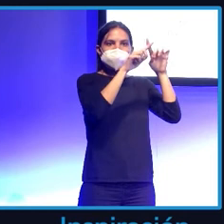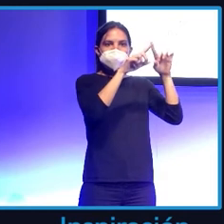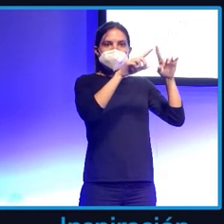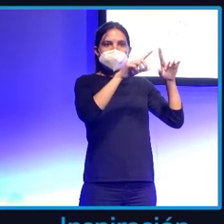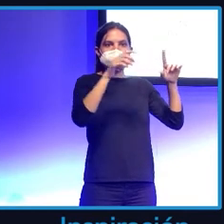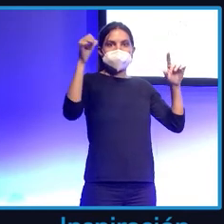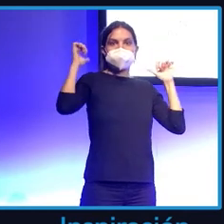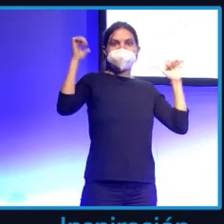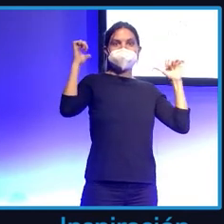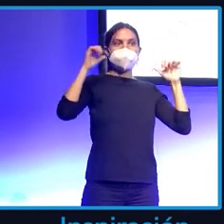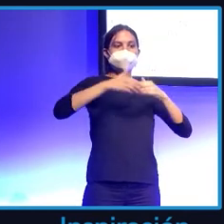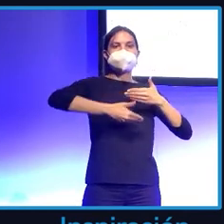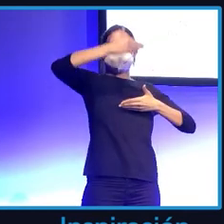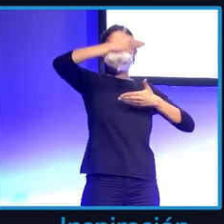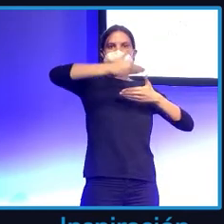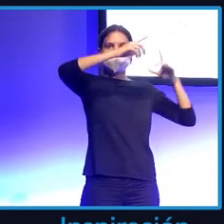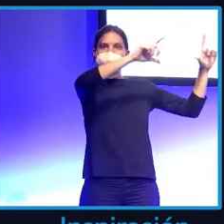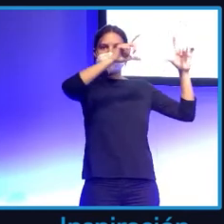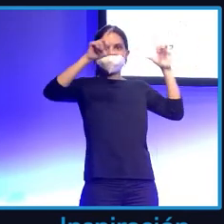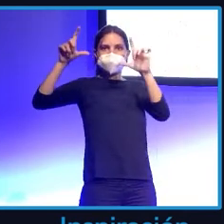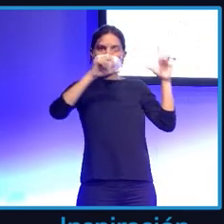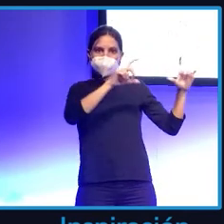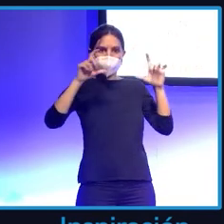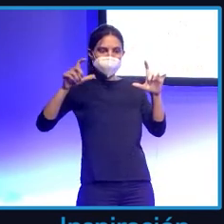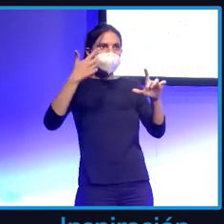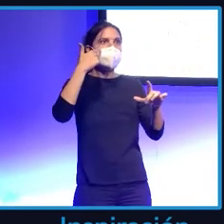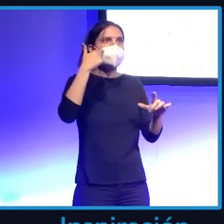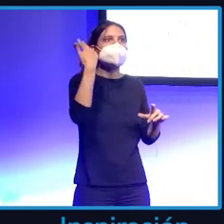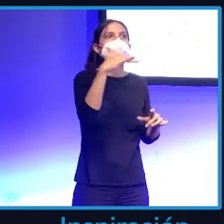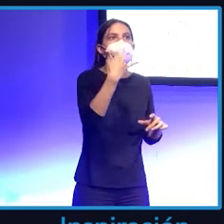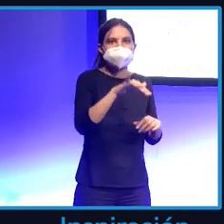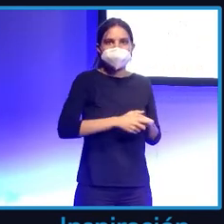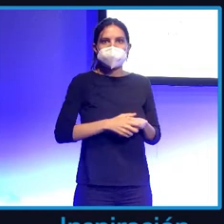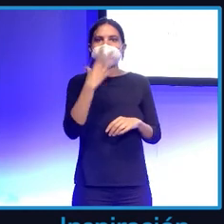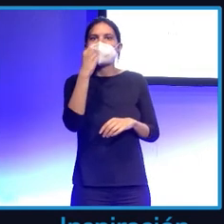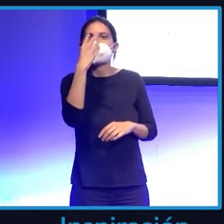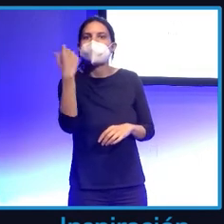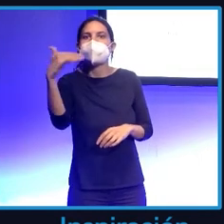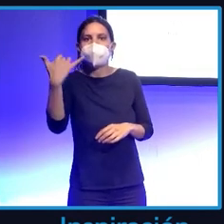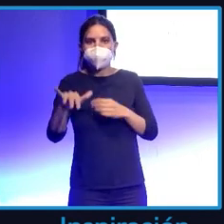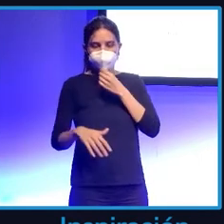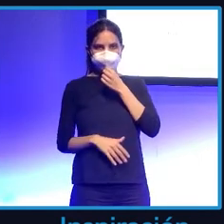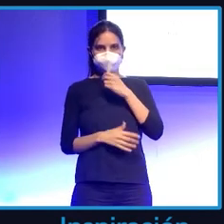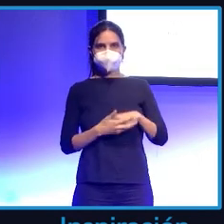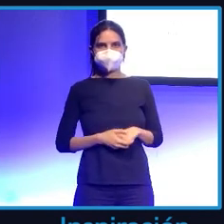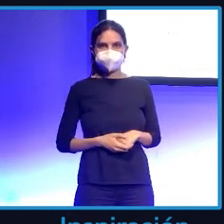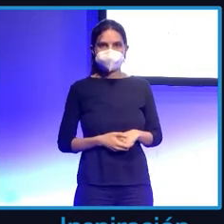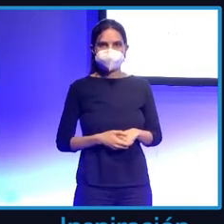Mirando los ladrillos y un Big Data vamos a ver dónde está el perro. ¿Vale?